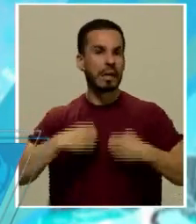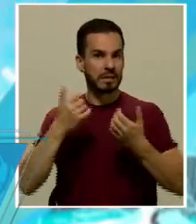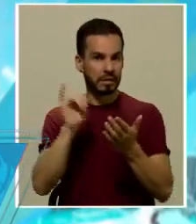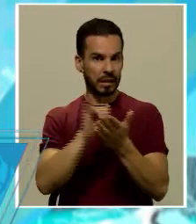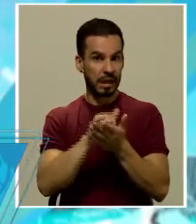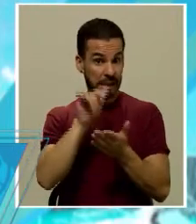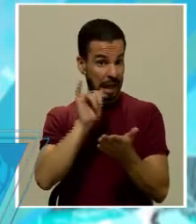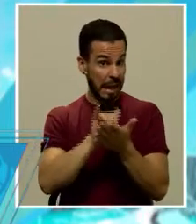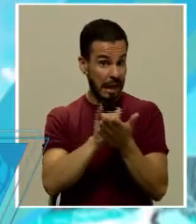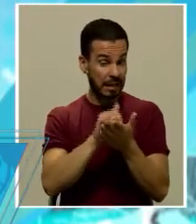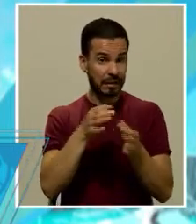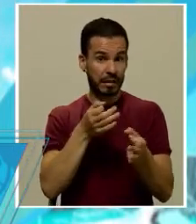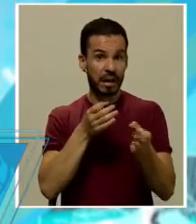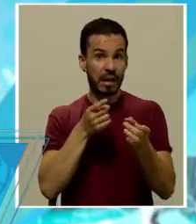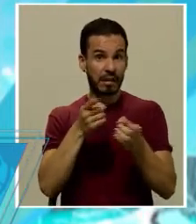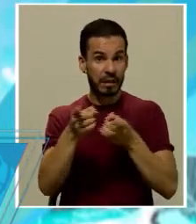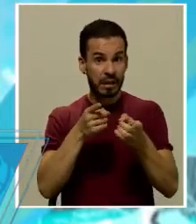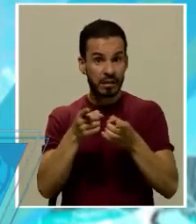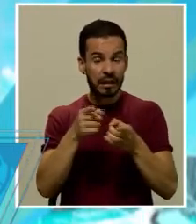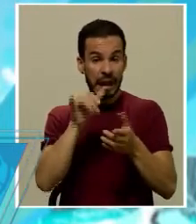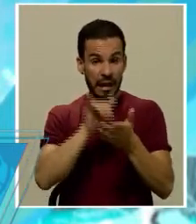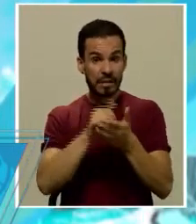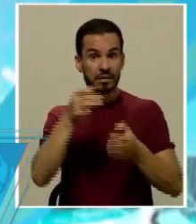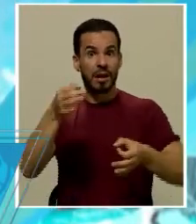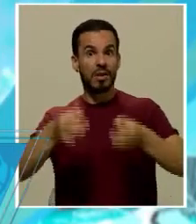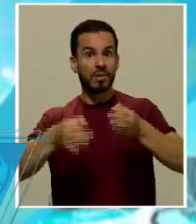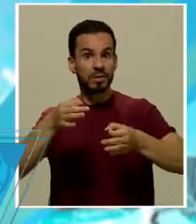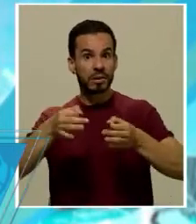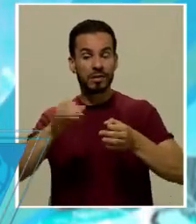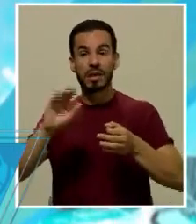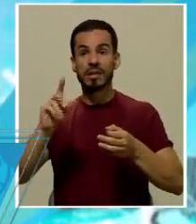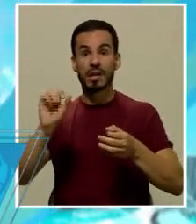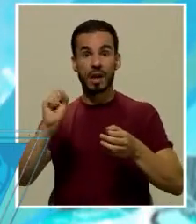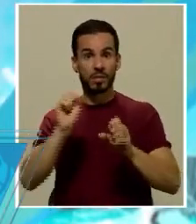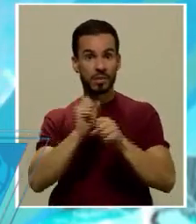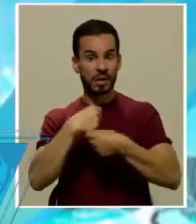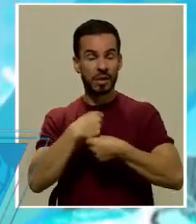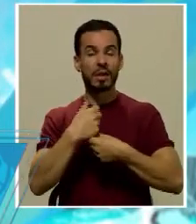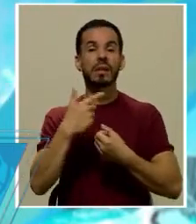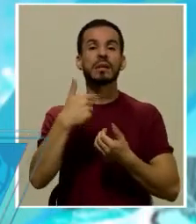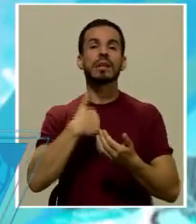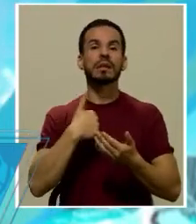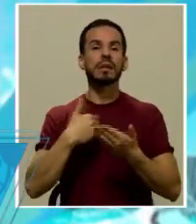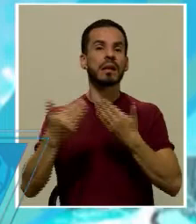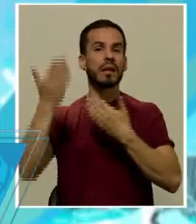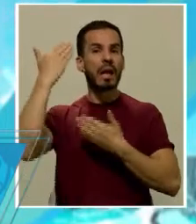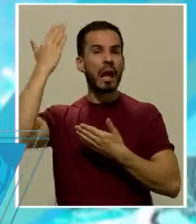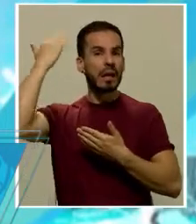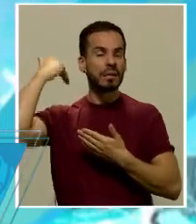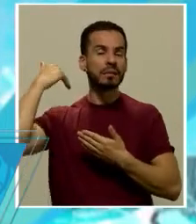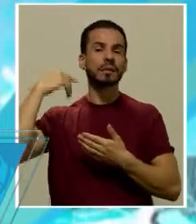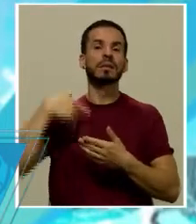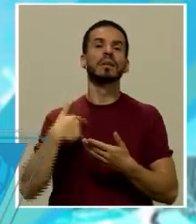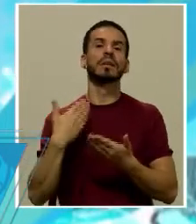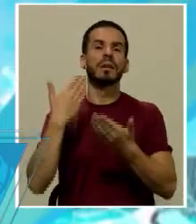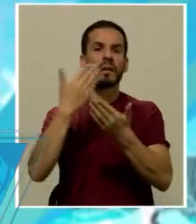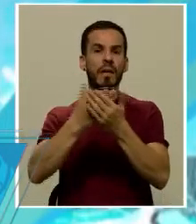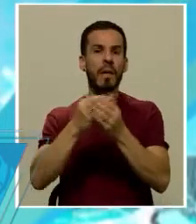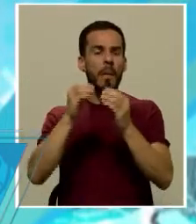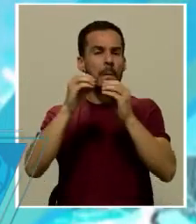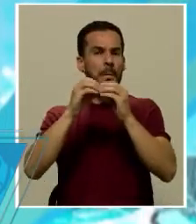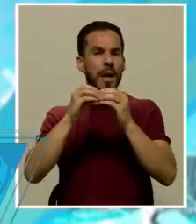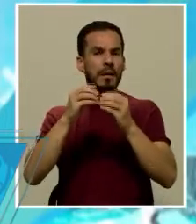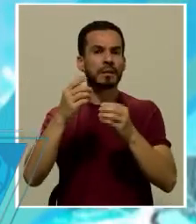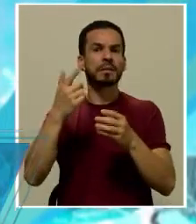Esa descripción y esa justificación que hace Yacos tiene antecedentes que van mucho más